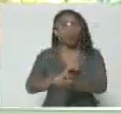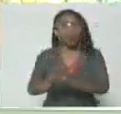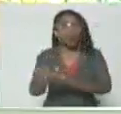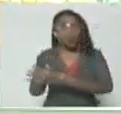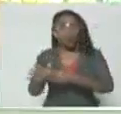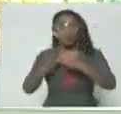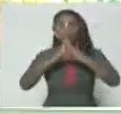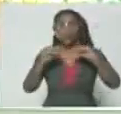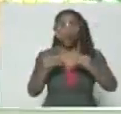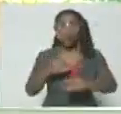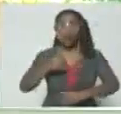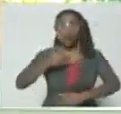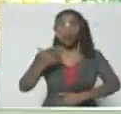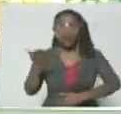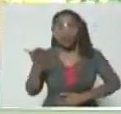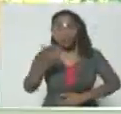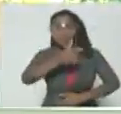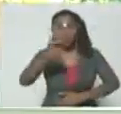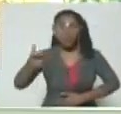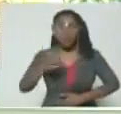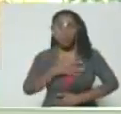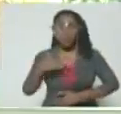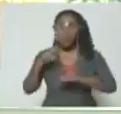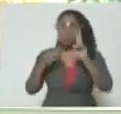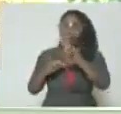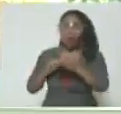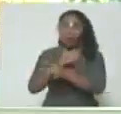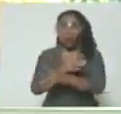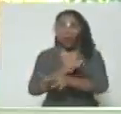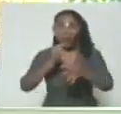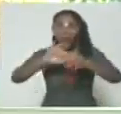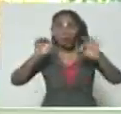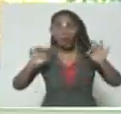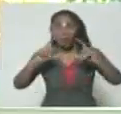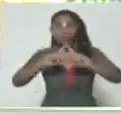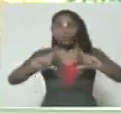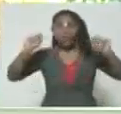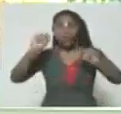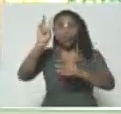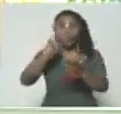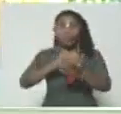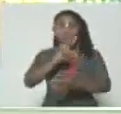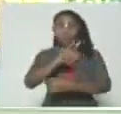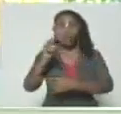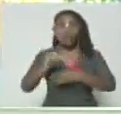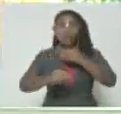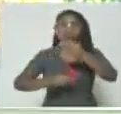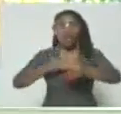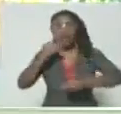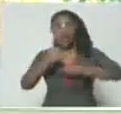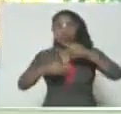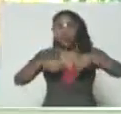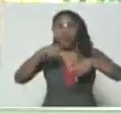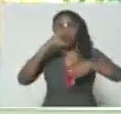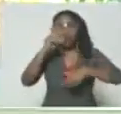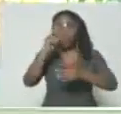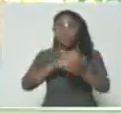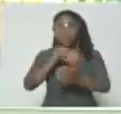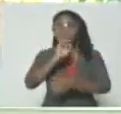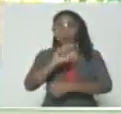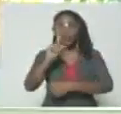por todo aquel que quiera ver los Juegos Olímpicos Tokio 2020 que se están realizando este año 2021